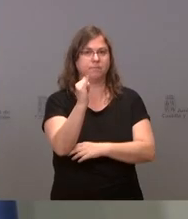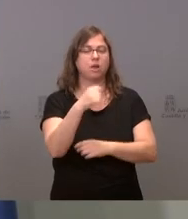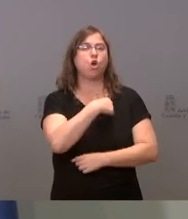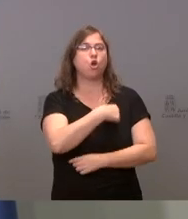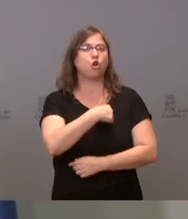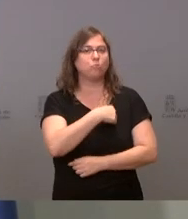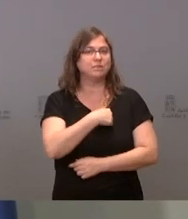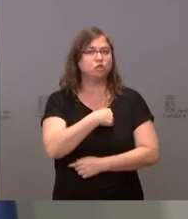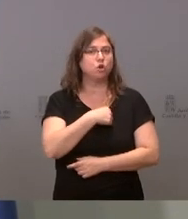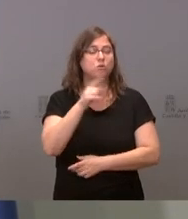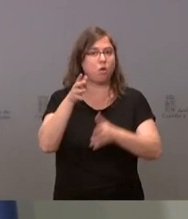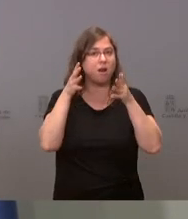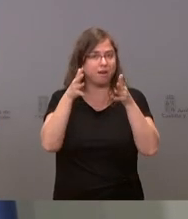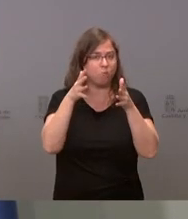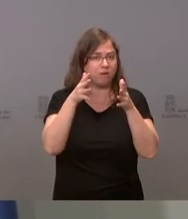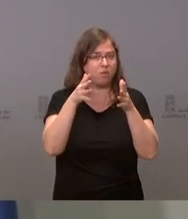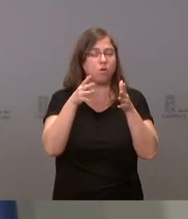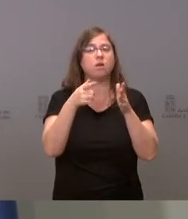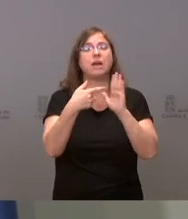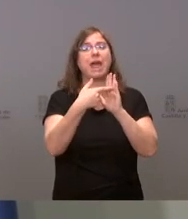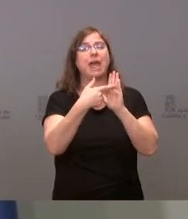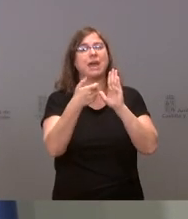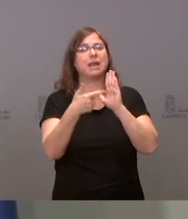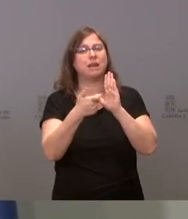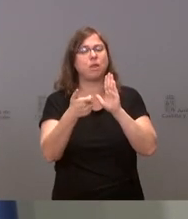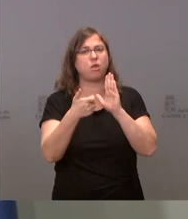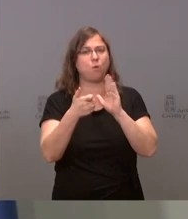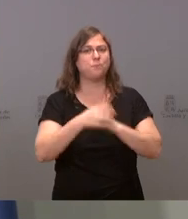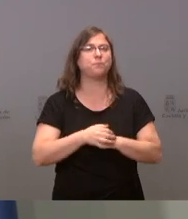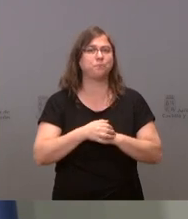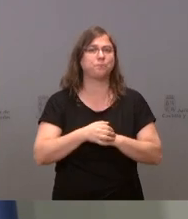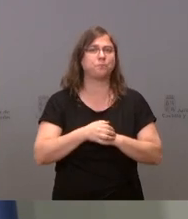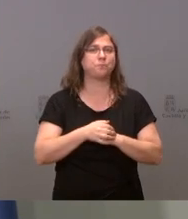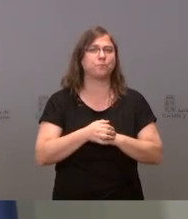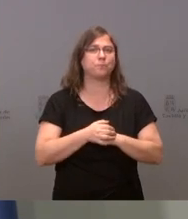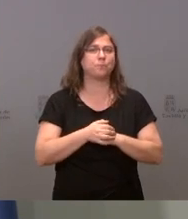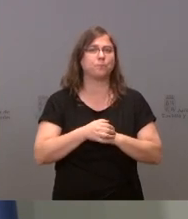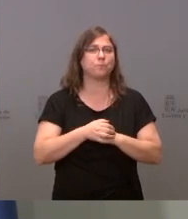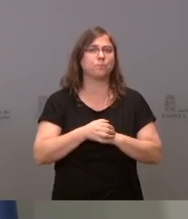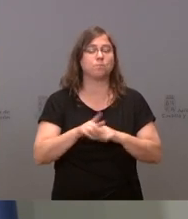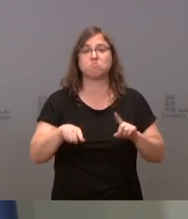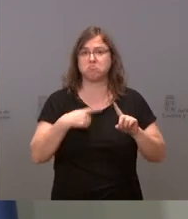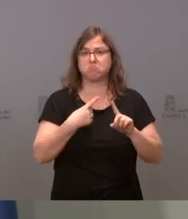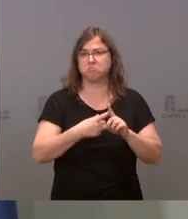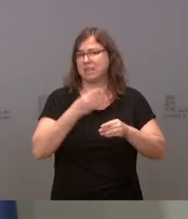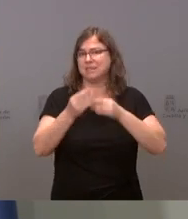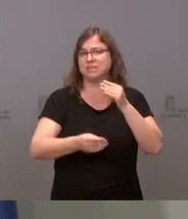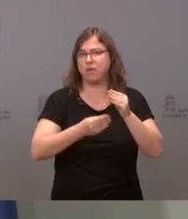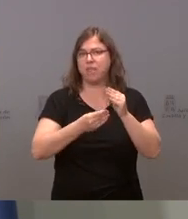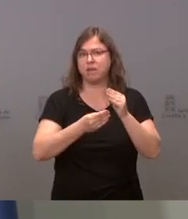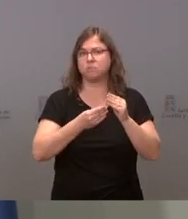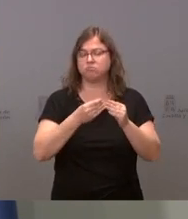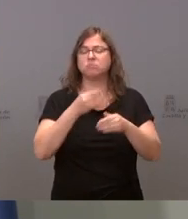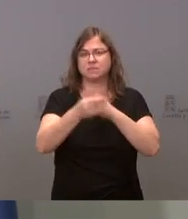hay una recomendación que es la eliminación de la Fundación Anclaje y se va a proceder